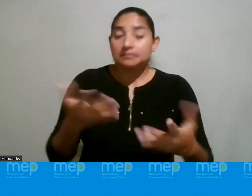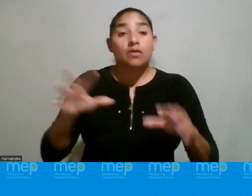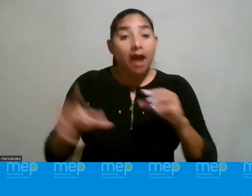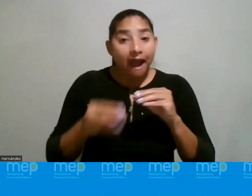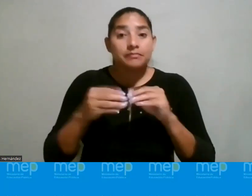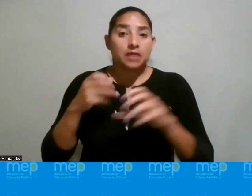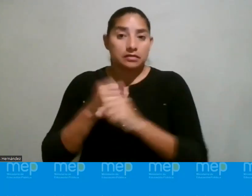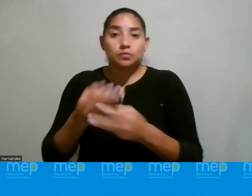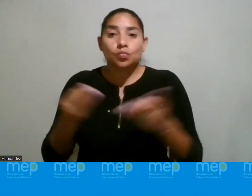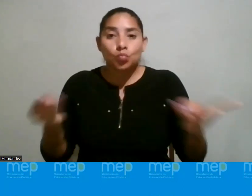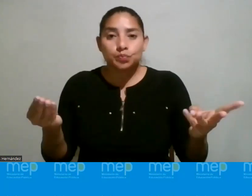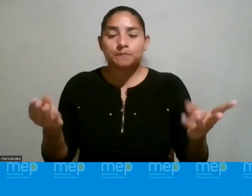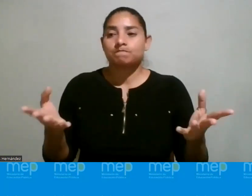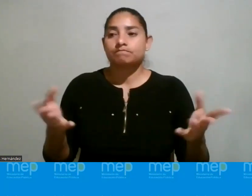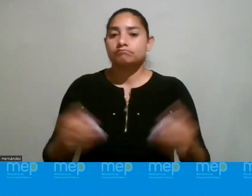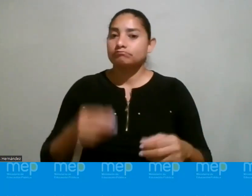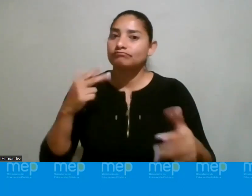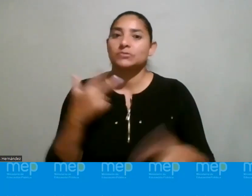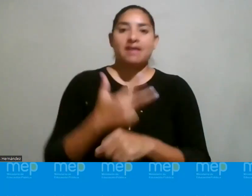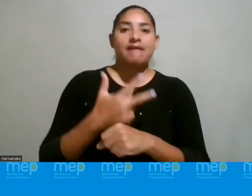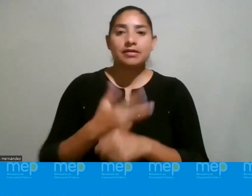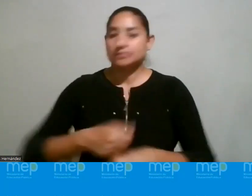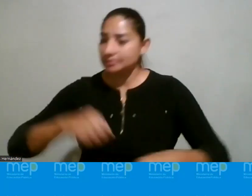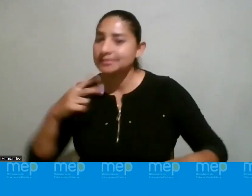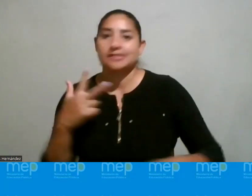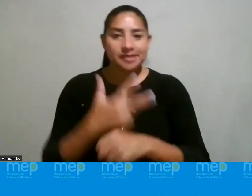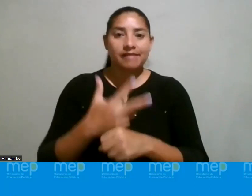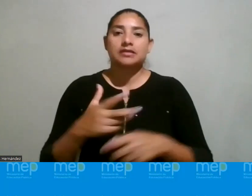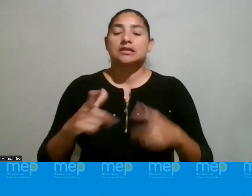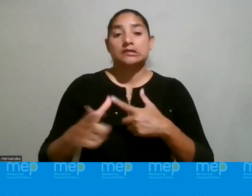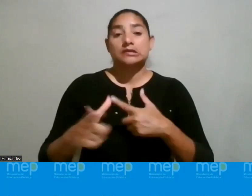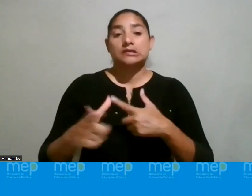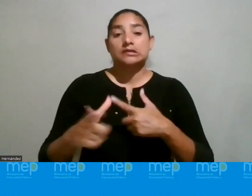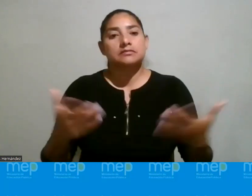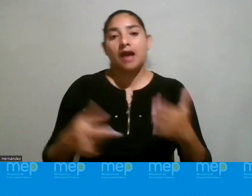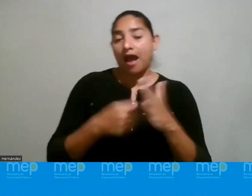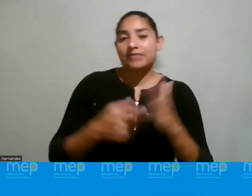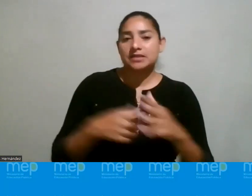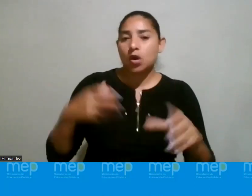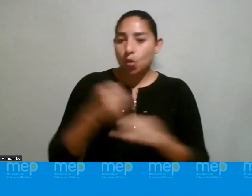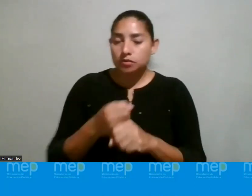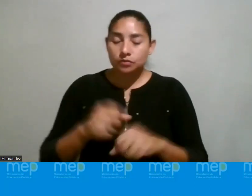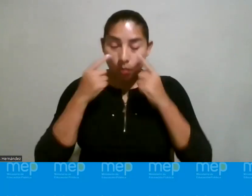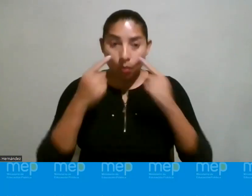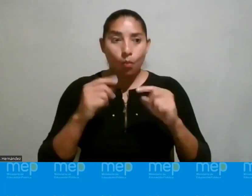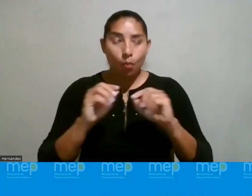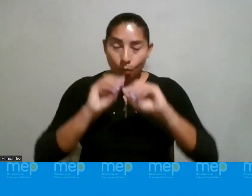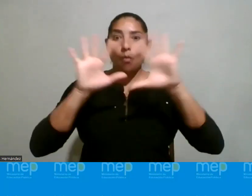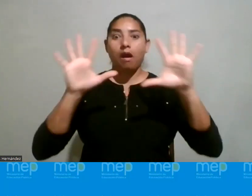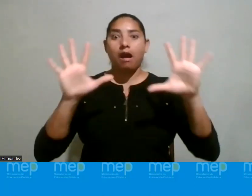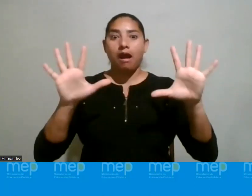hacen cosas chivísimas, ¿verdad? Voy a hablarlo así muy coloquial, ¿verdad? que muchas hacen cosas que son inimaginables,